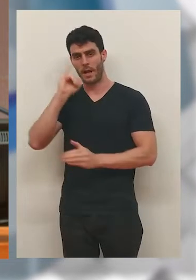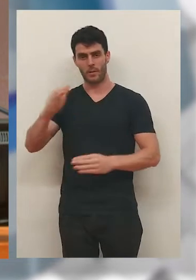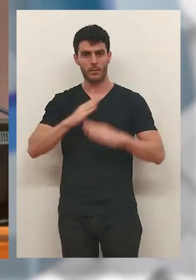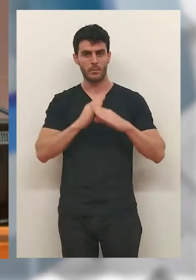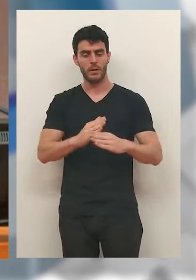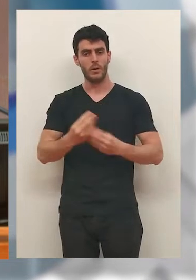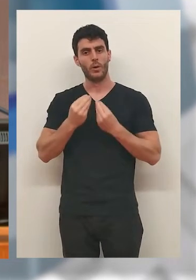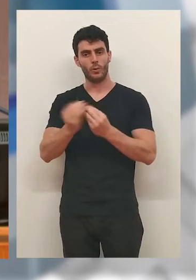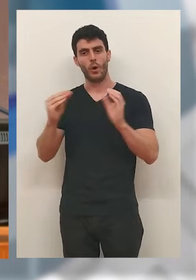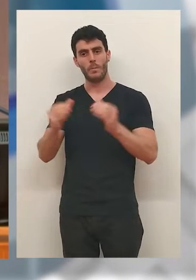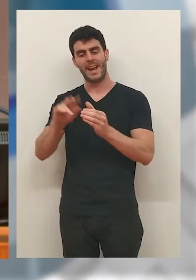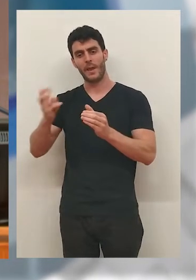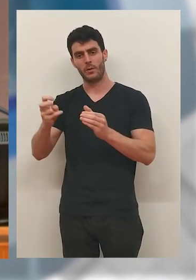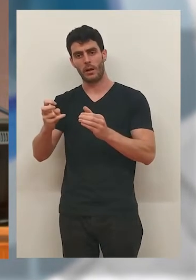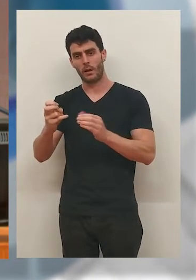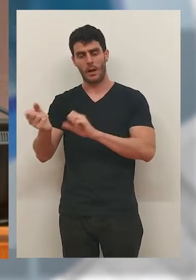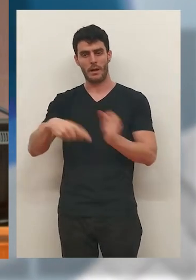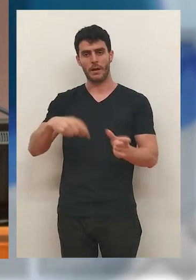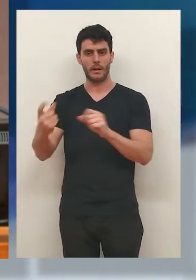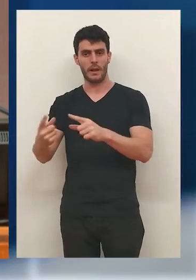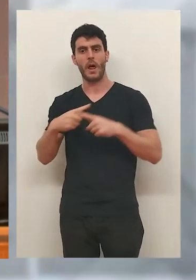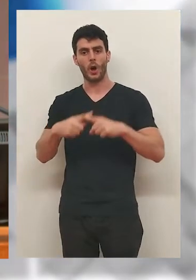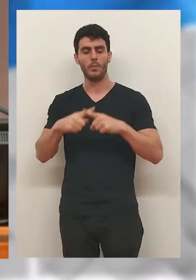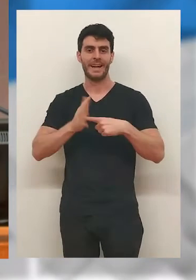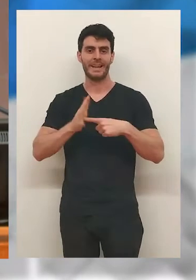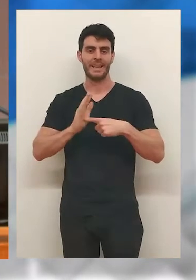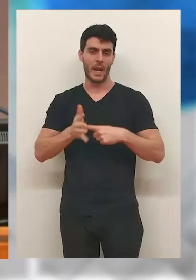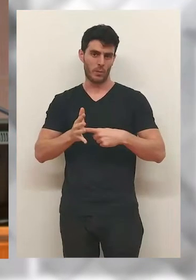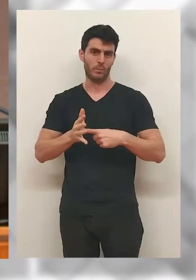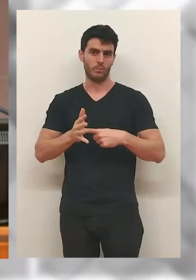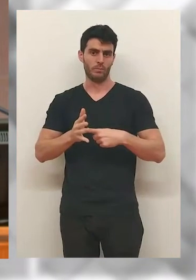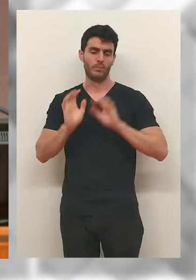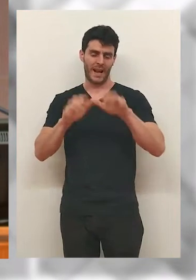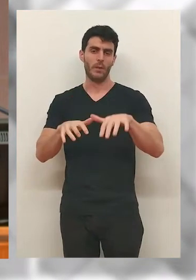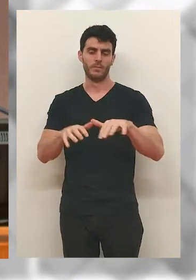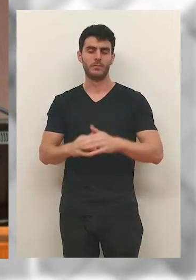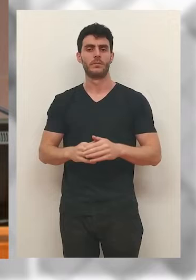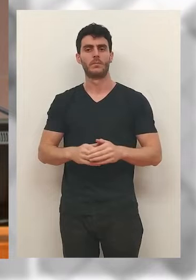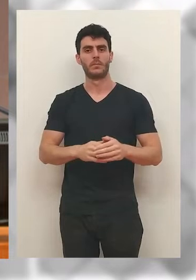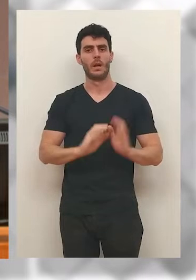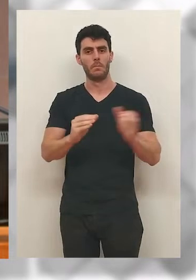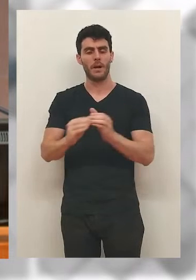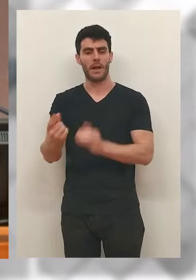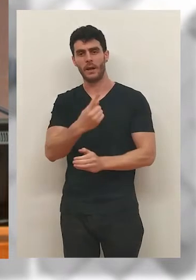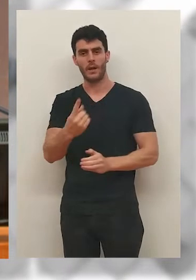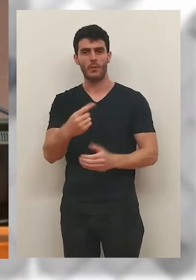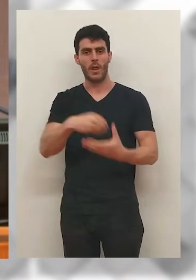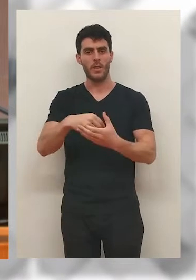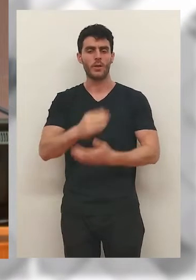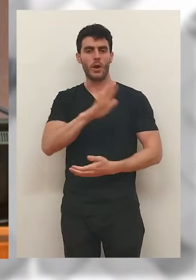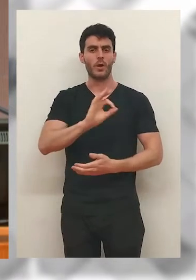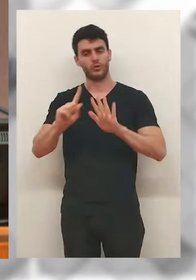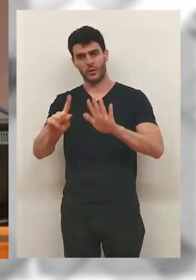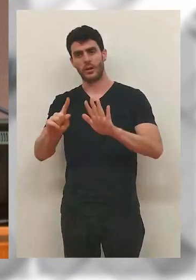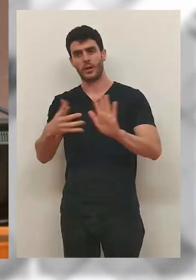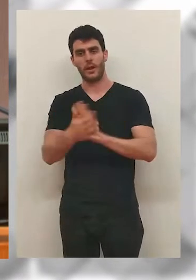Tres manadas establecidas en La Rioja con otra manada itinerante compartida con Castilla y León. Cada manada cuenta con una